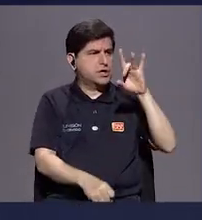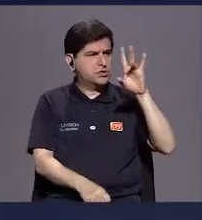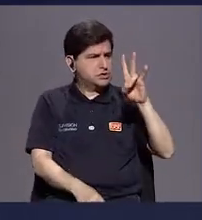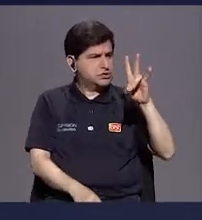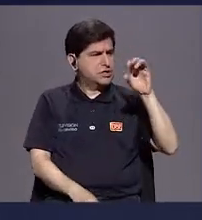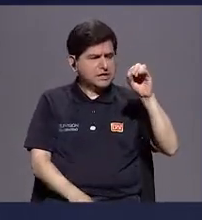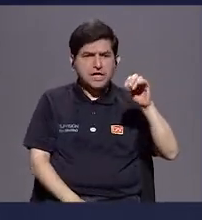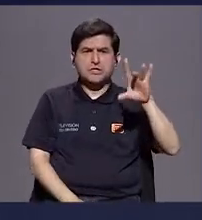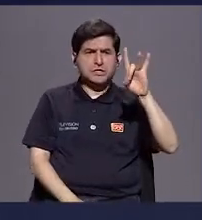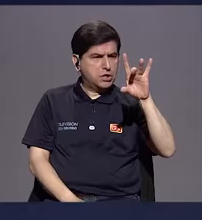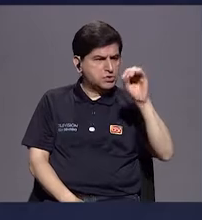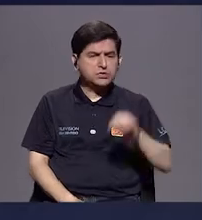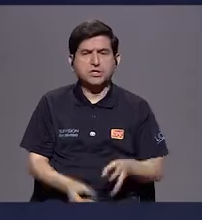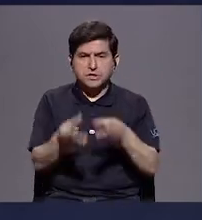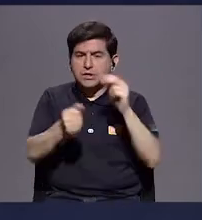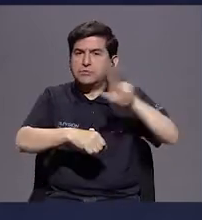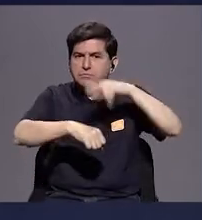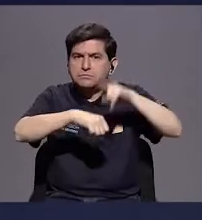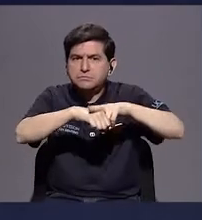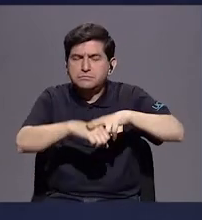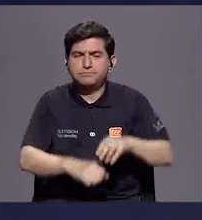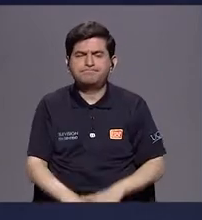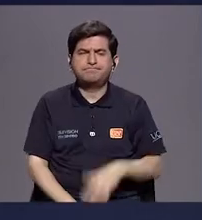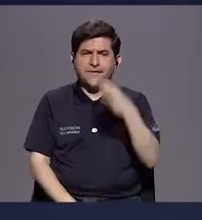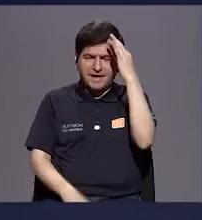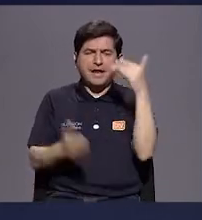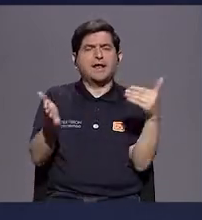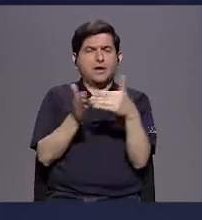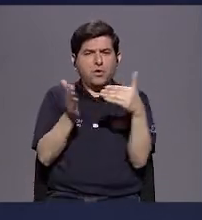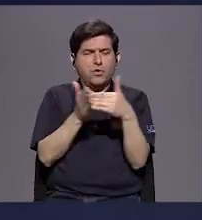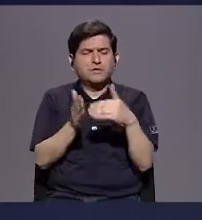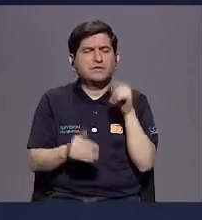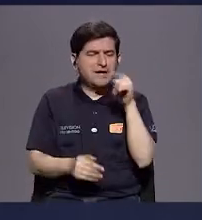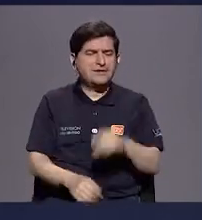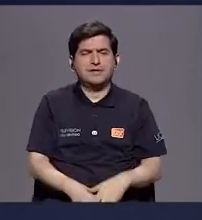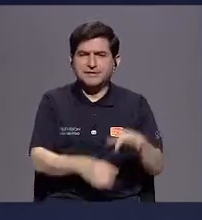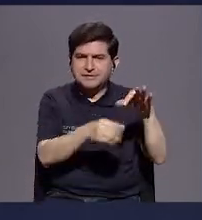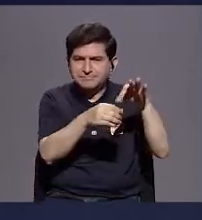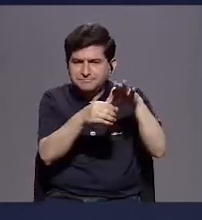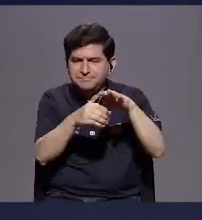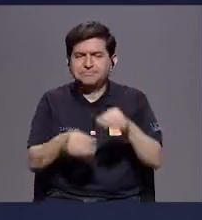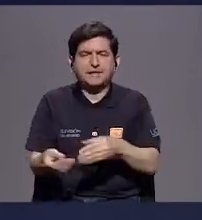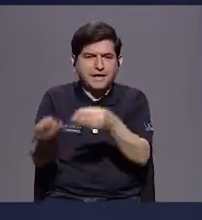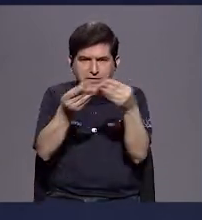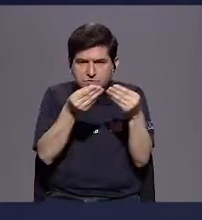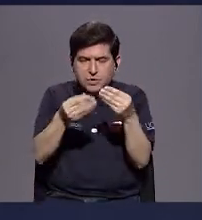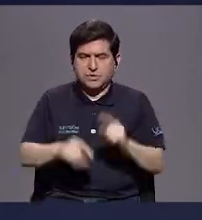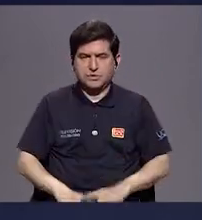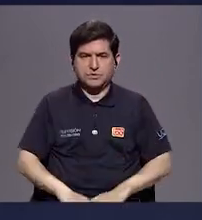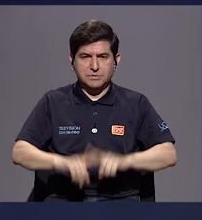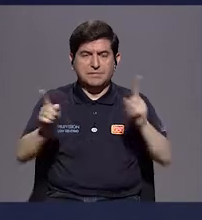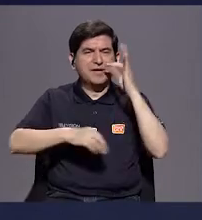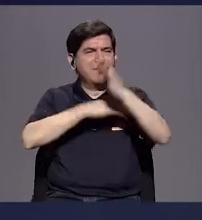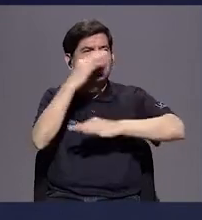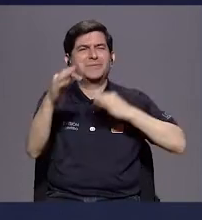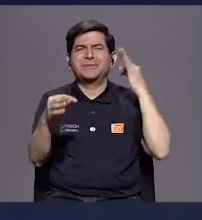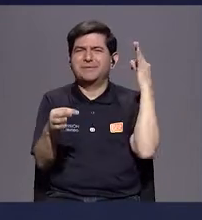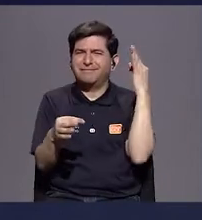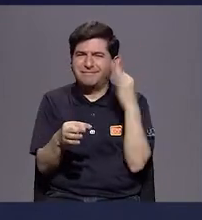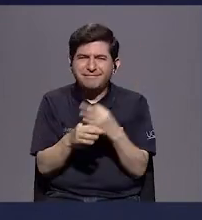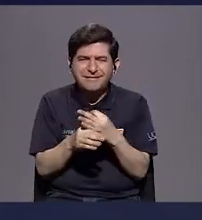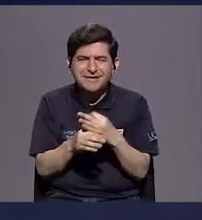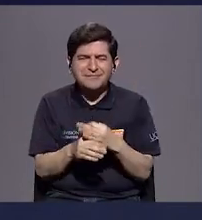setentas, la producción nacional. Tenemos que apostar a volver al suelo. Sin embargo, al generar este tipo de